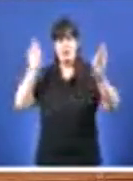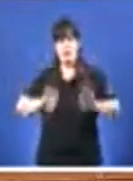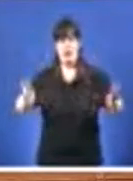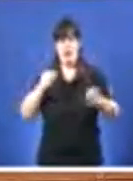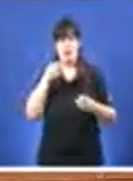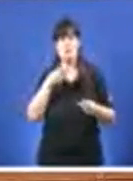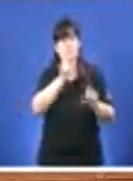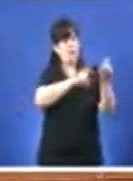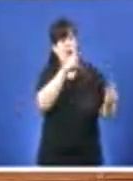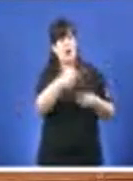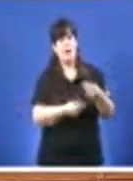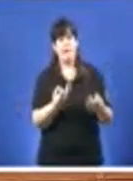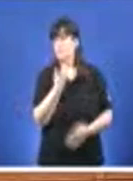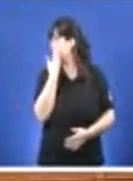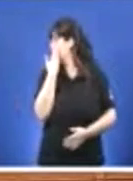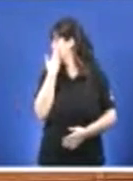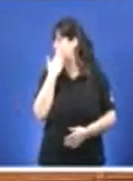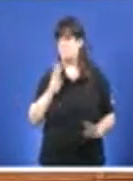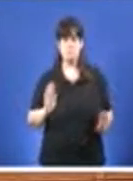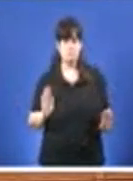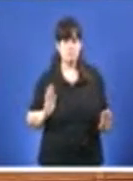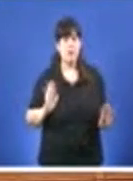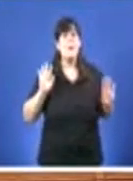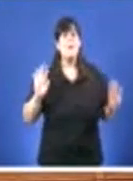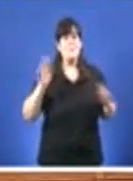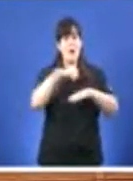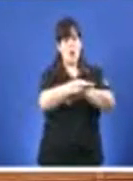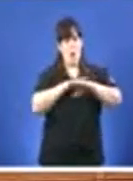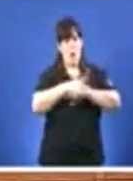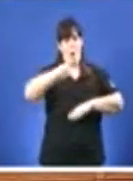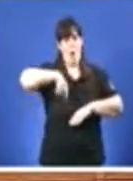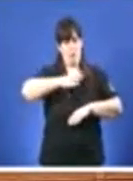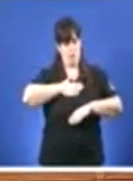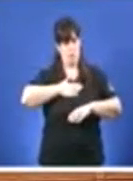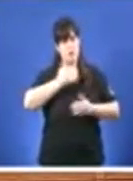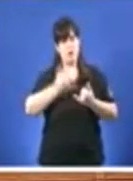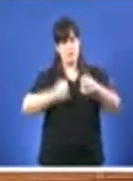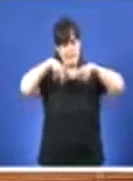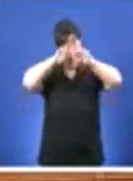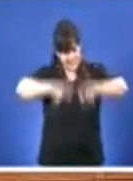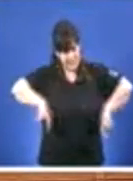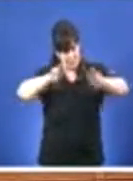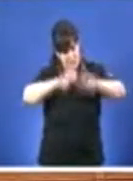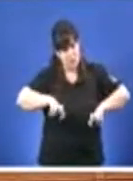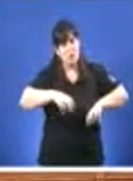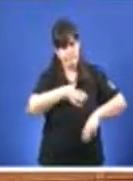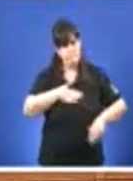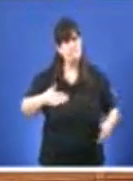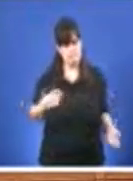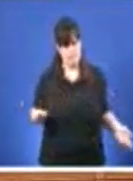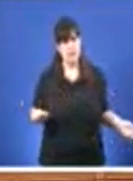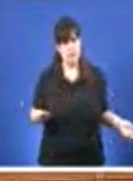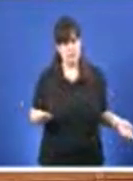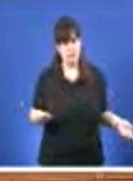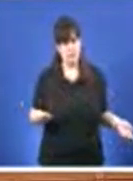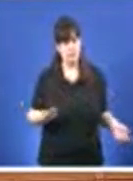lado ata que chegou este goberno e dixo esto a Xpeccional. Señoría, me fala vostedes de